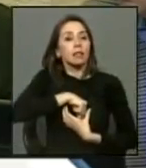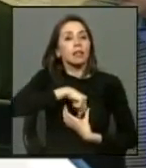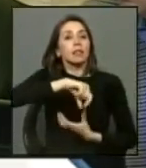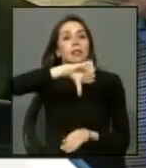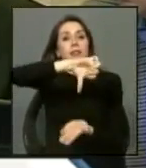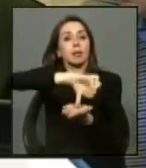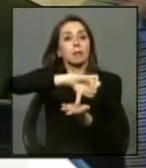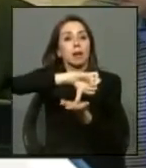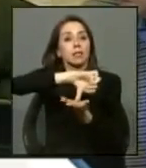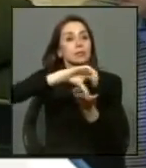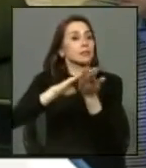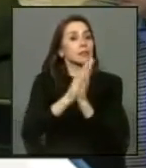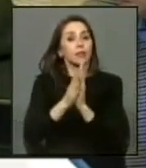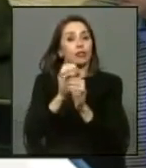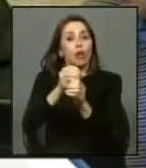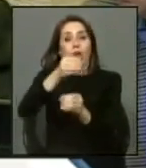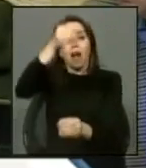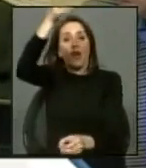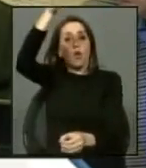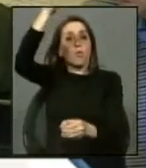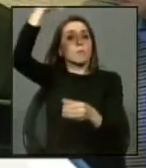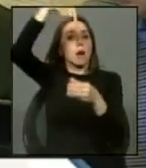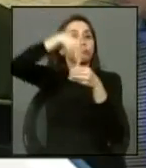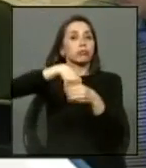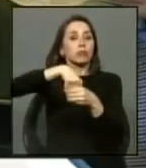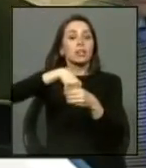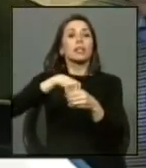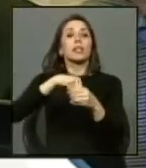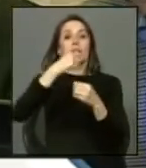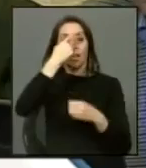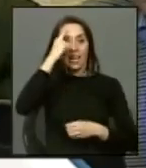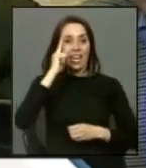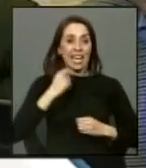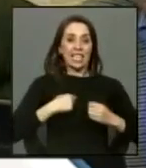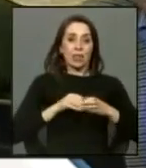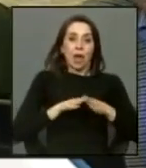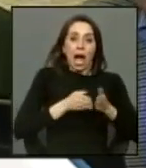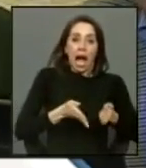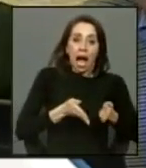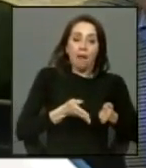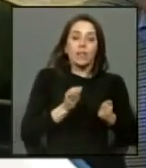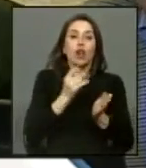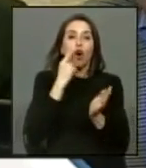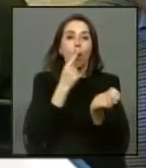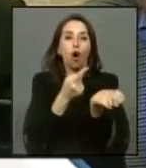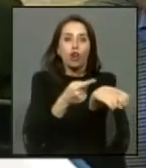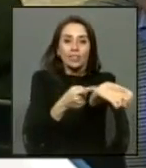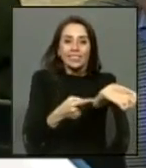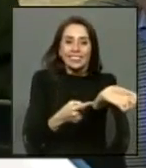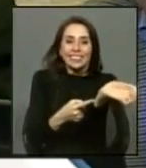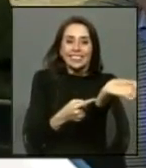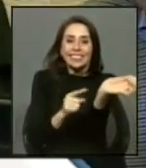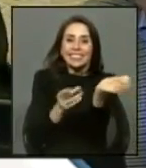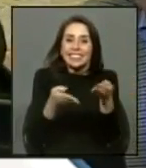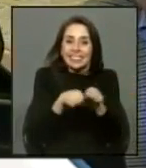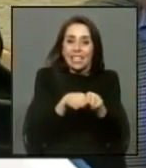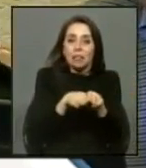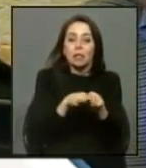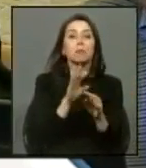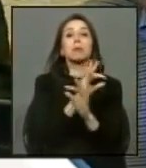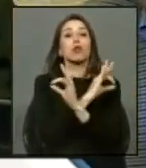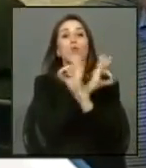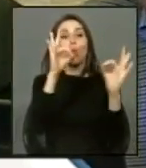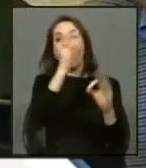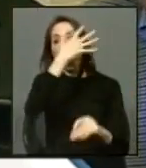país porque la herida puede estar abierta o puede ser una cicatriz pero no será nunca olvidada